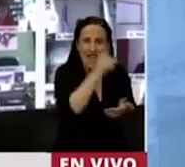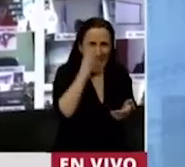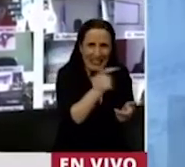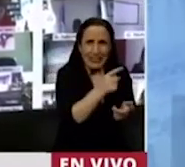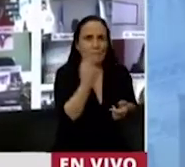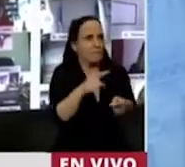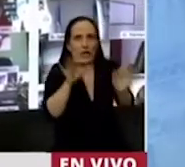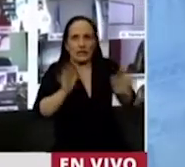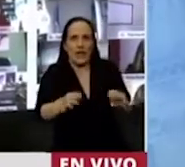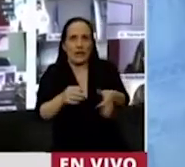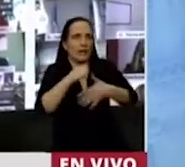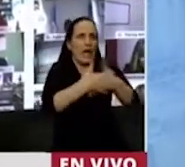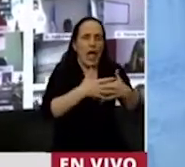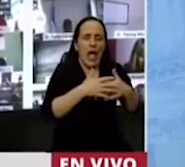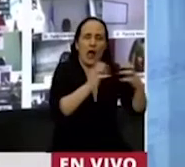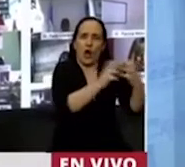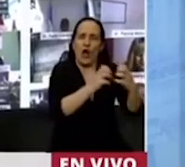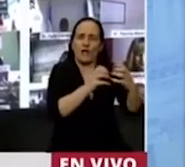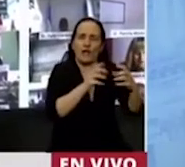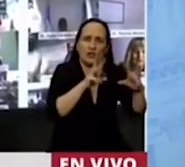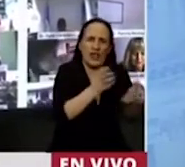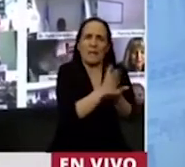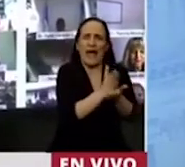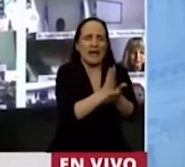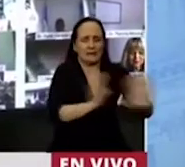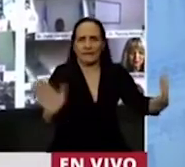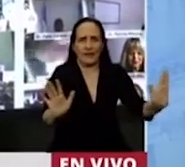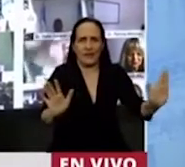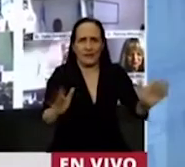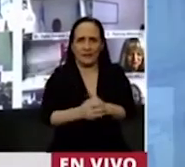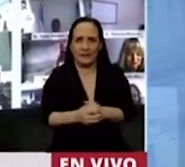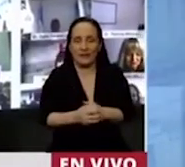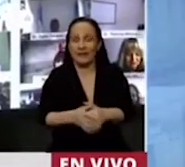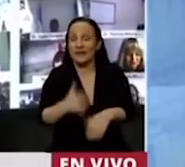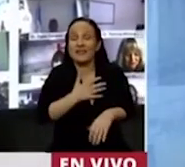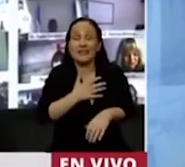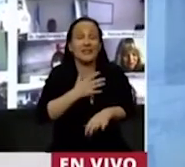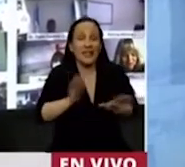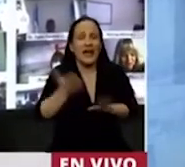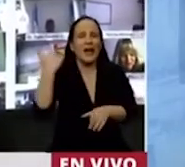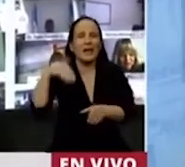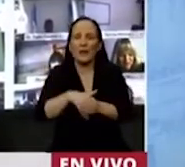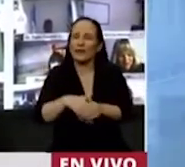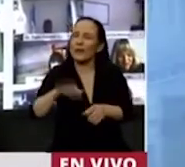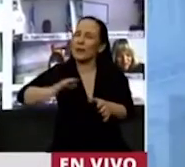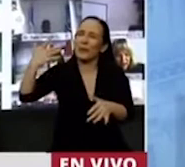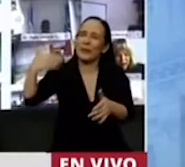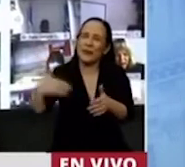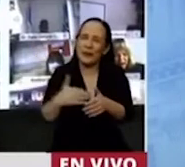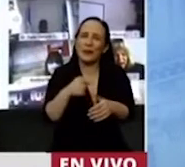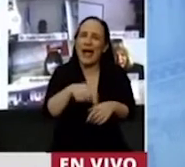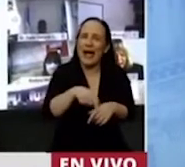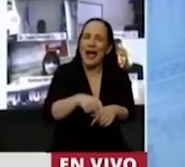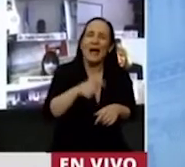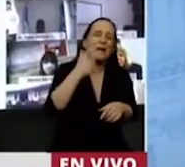conflictos en el continente. Equiparación de los hijos, miren, ya hemos votado cómo pasan los años, matrimonio